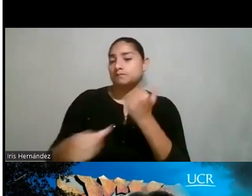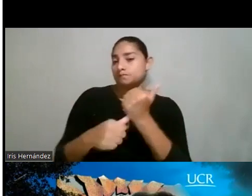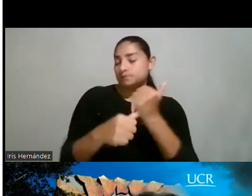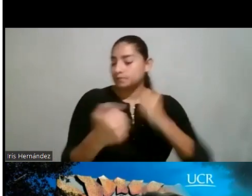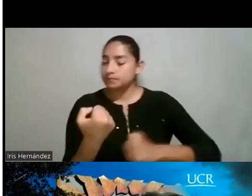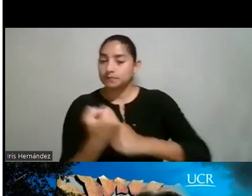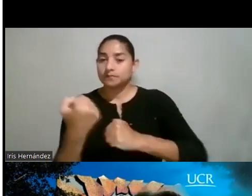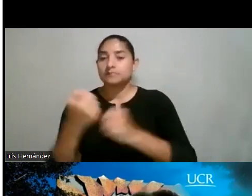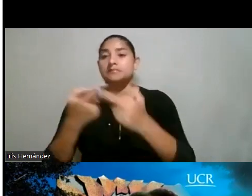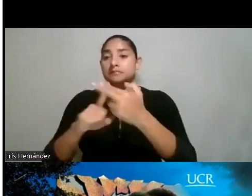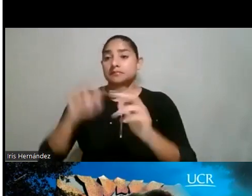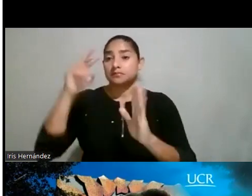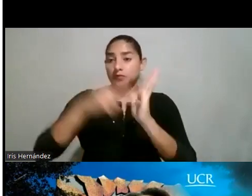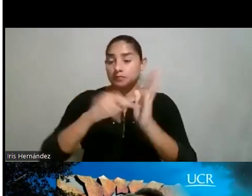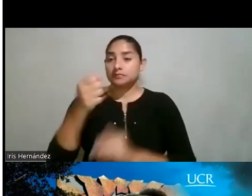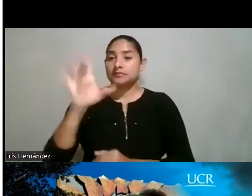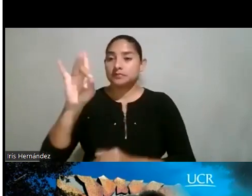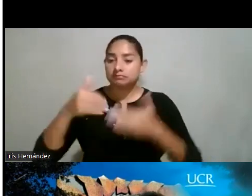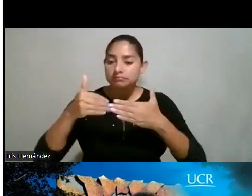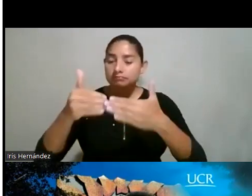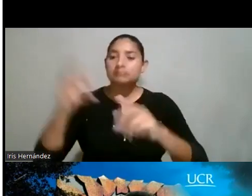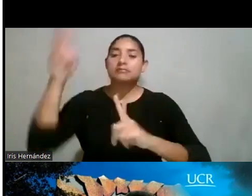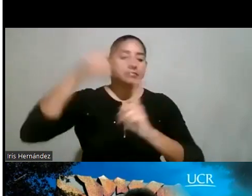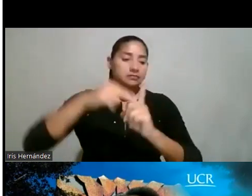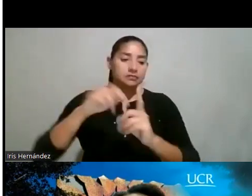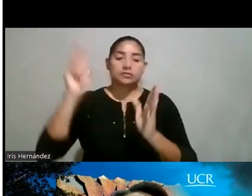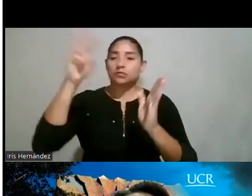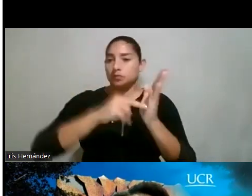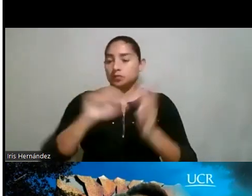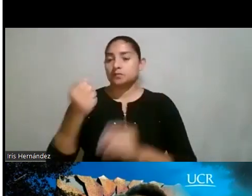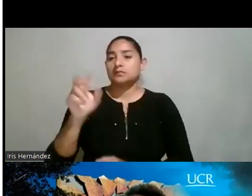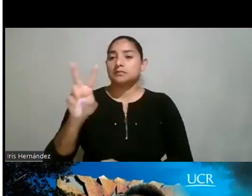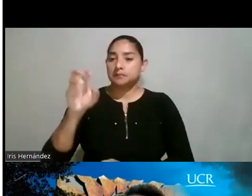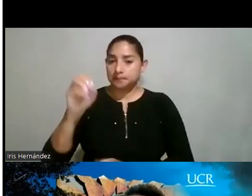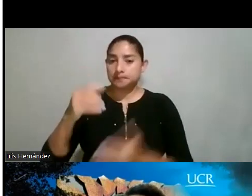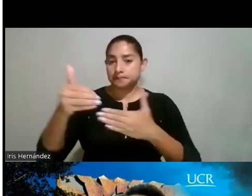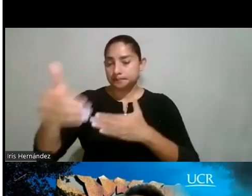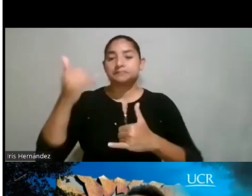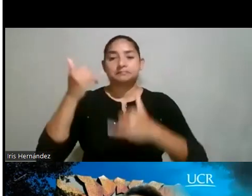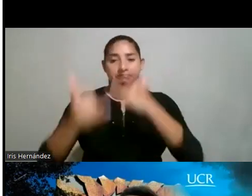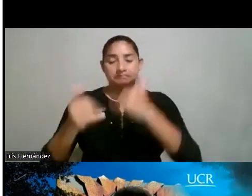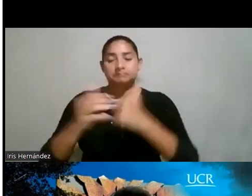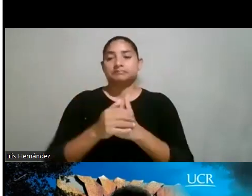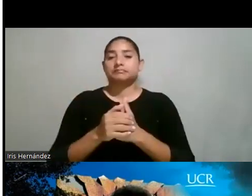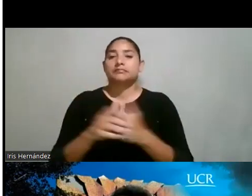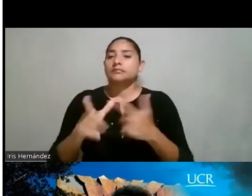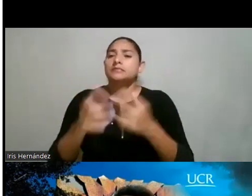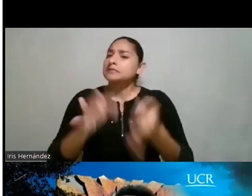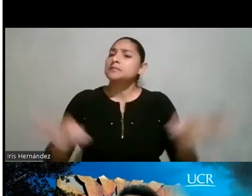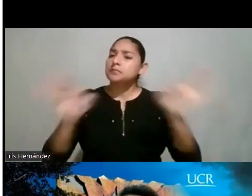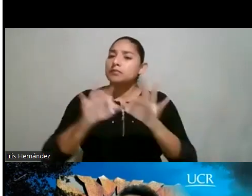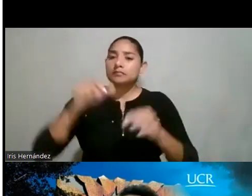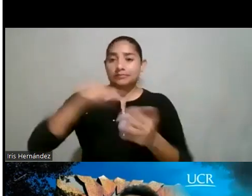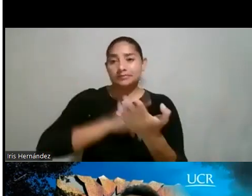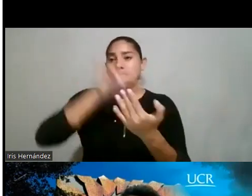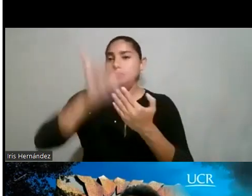inició en 2018 y estamos finalizando, en este momento estamos en la recta final. Y, y parte de lo importante de este proyecto es